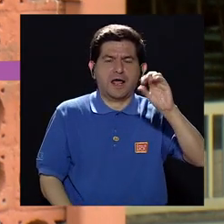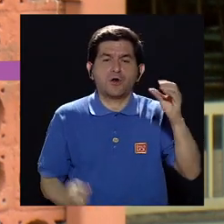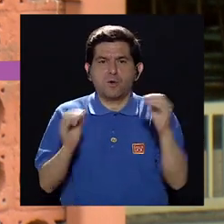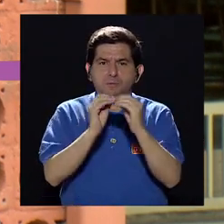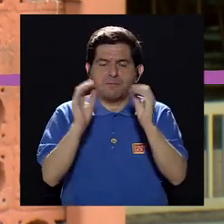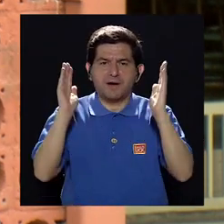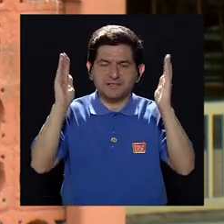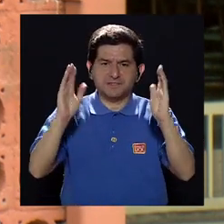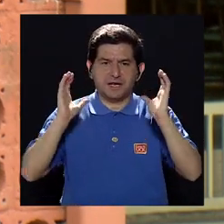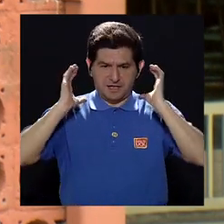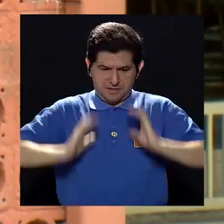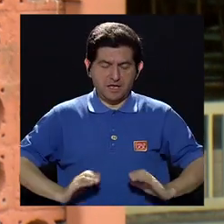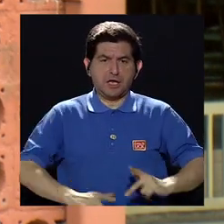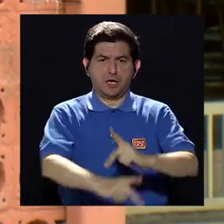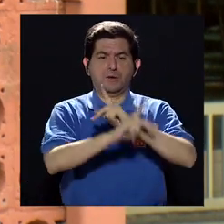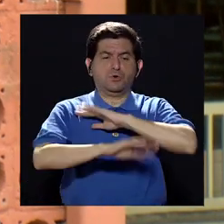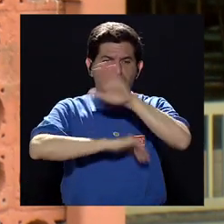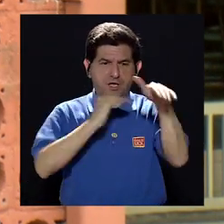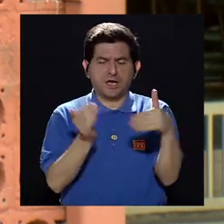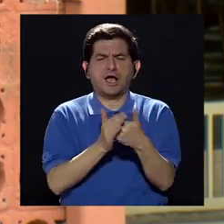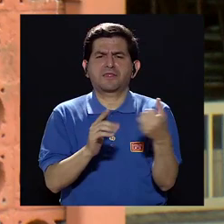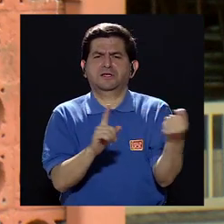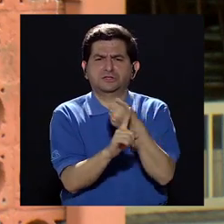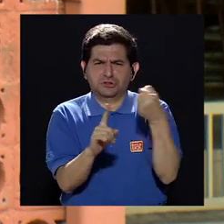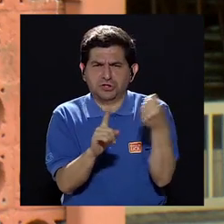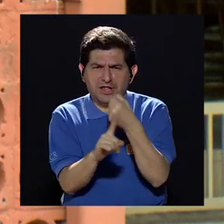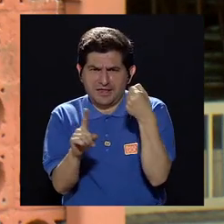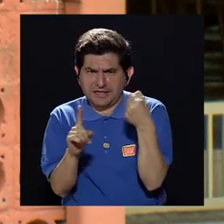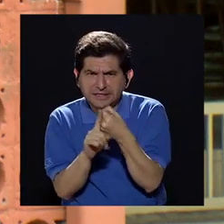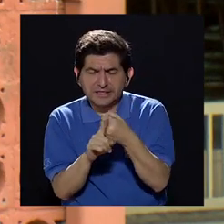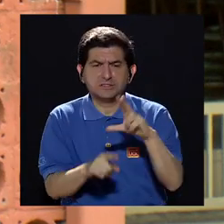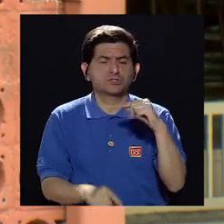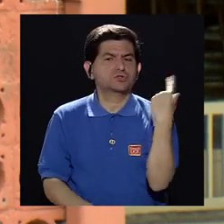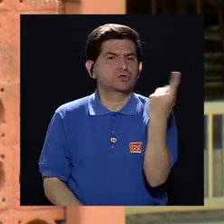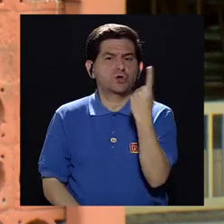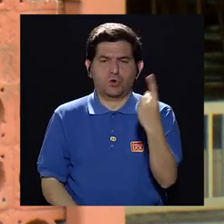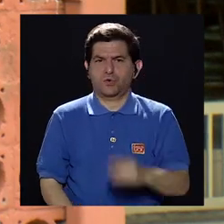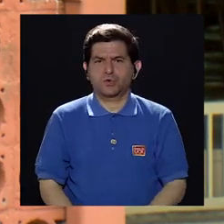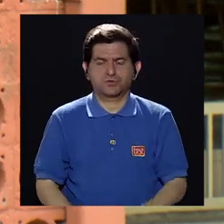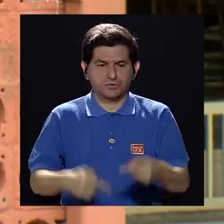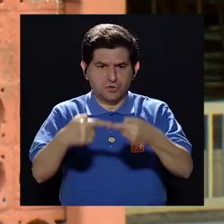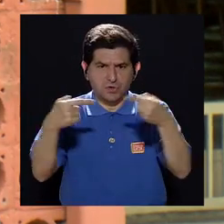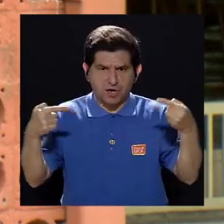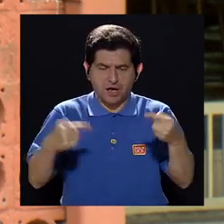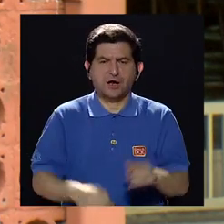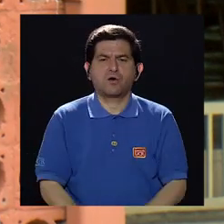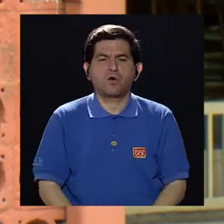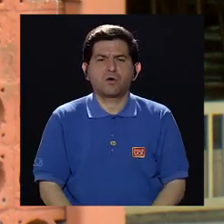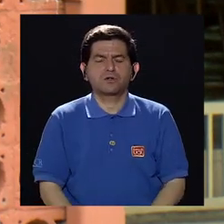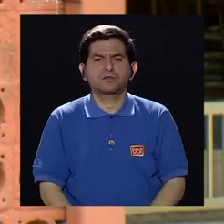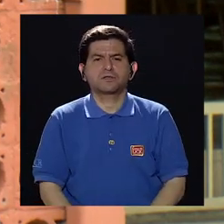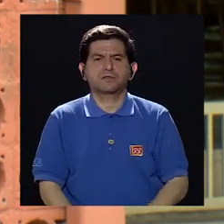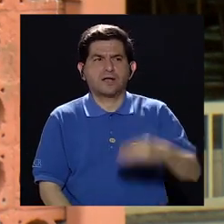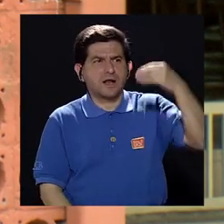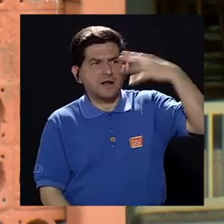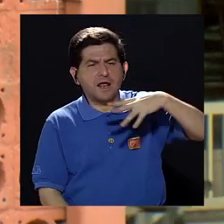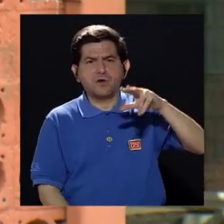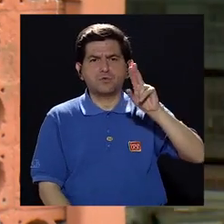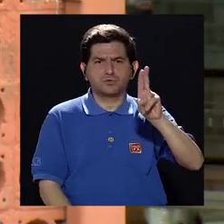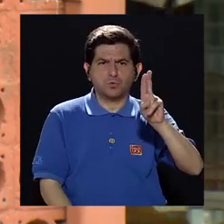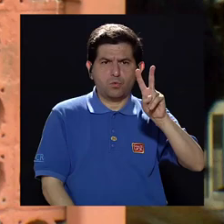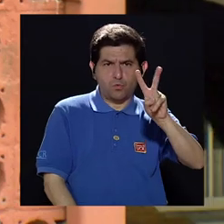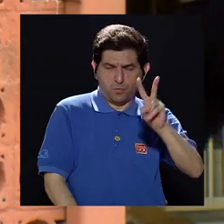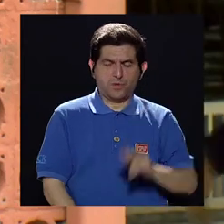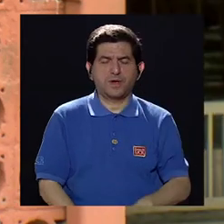es el que realmente nos protege contra todas las agresiones, no solamente contra las agresiones de la luz ultravioleta que